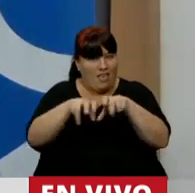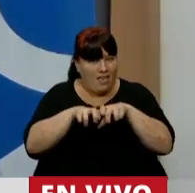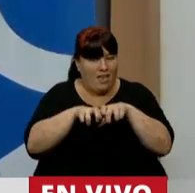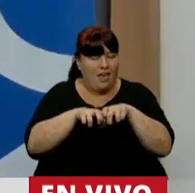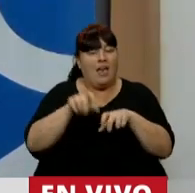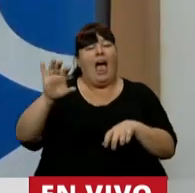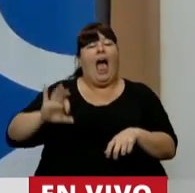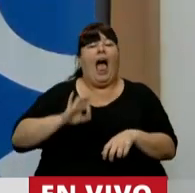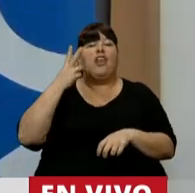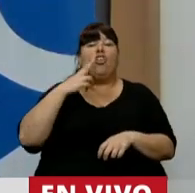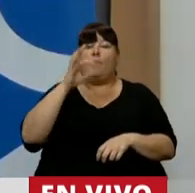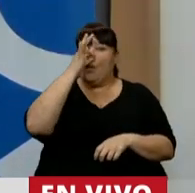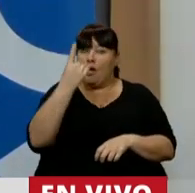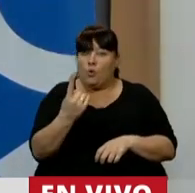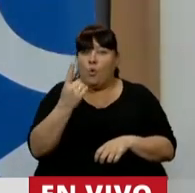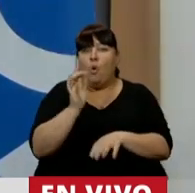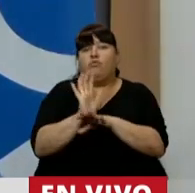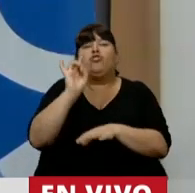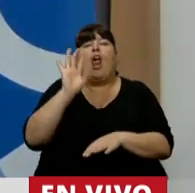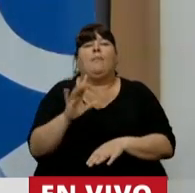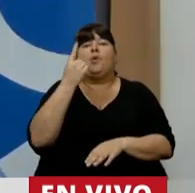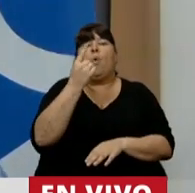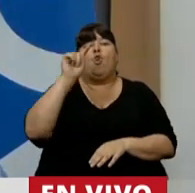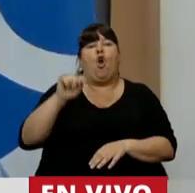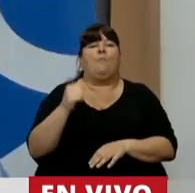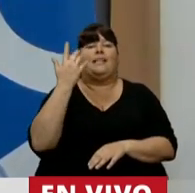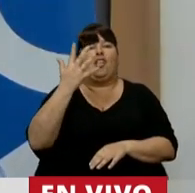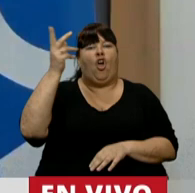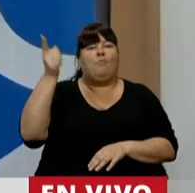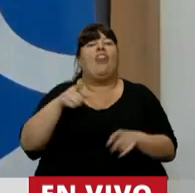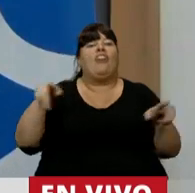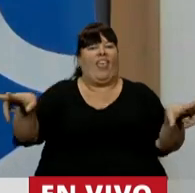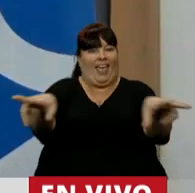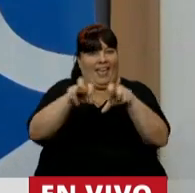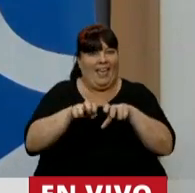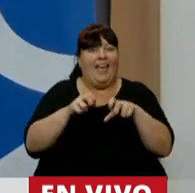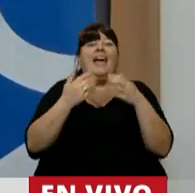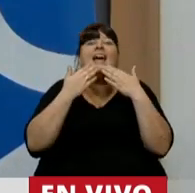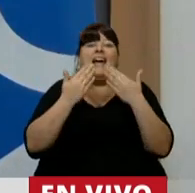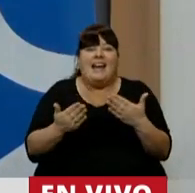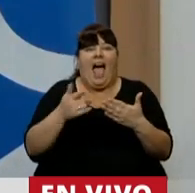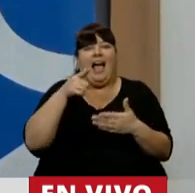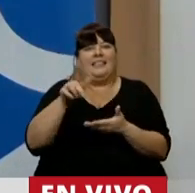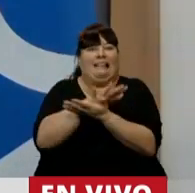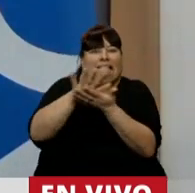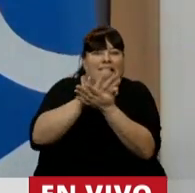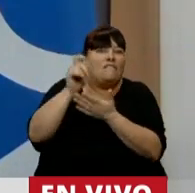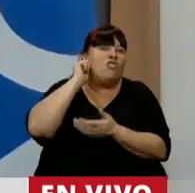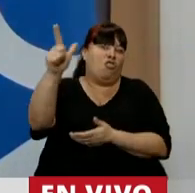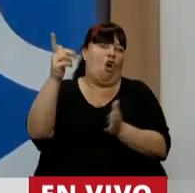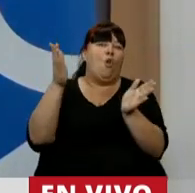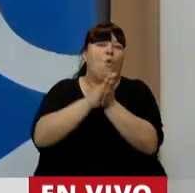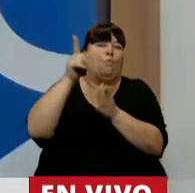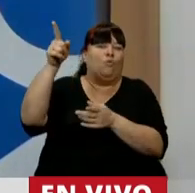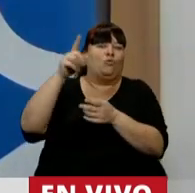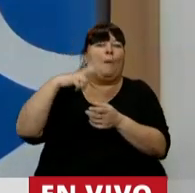mientras que en el año 2021 solo representarán 1,5% del PBI gracias a la exitosa negociación que tuvimos con los